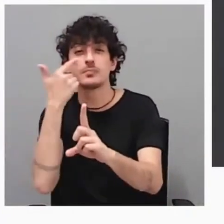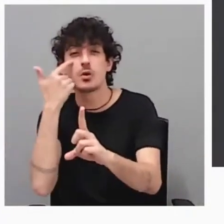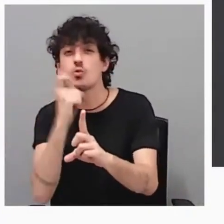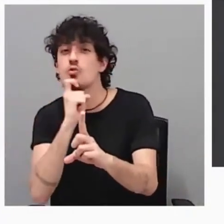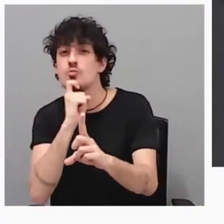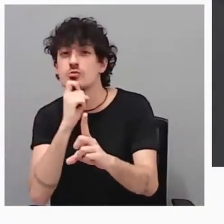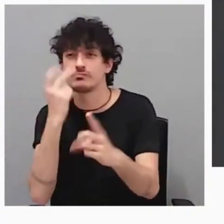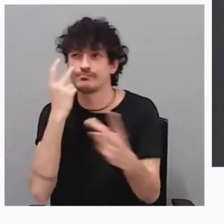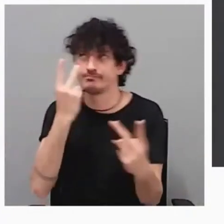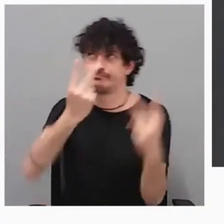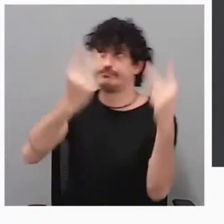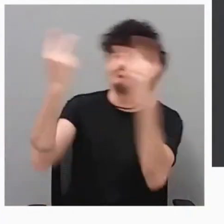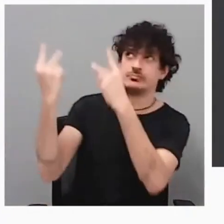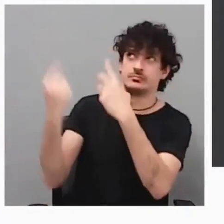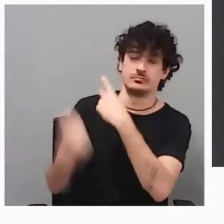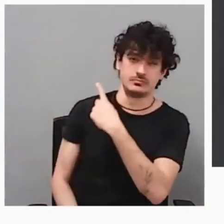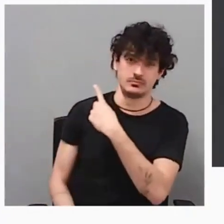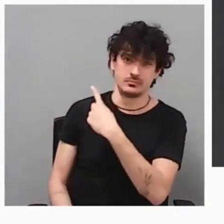vemos nuestro entorno.